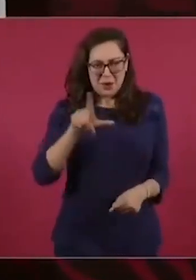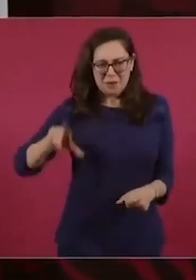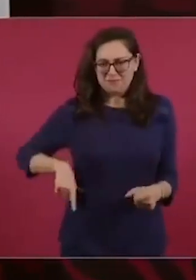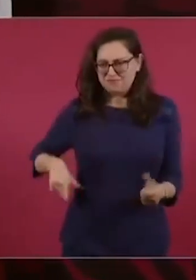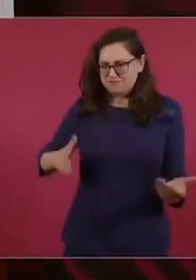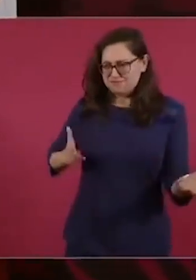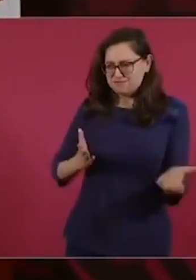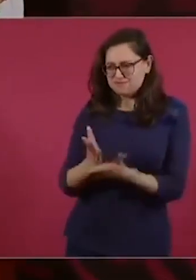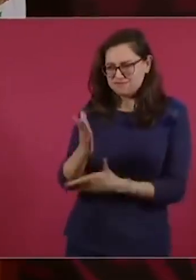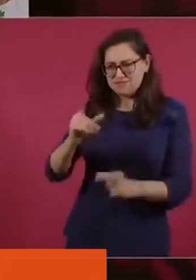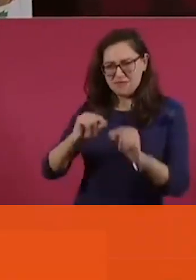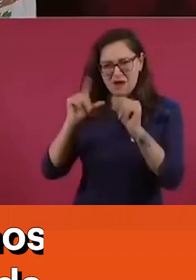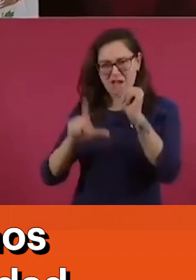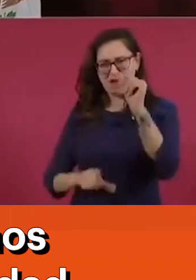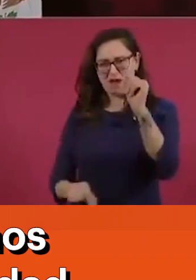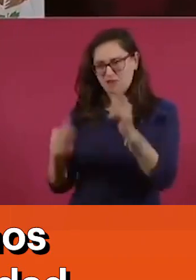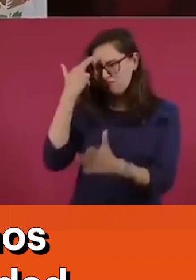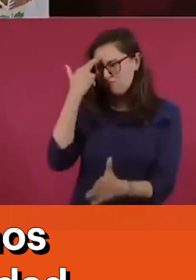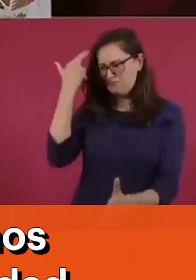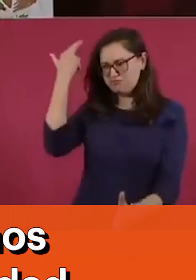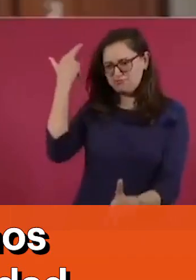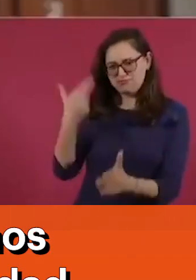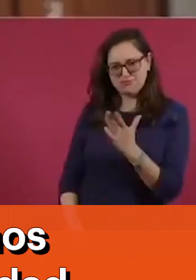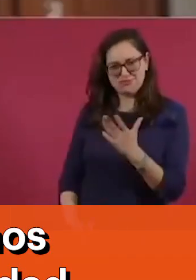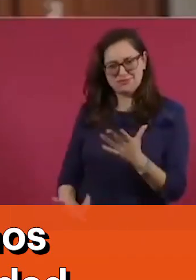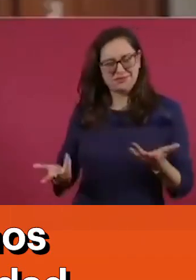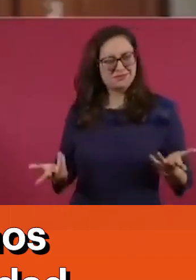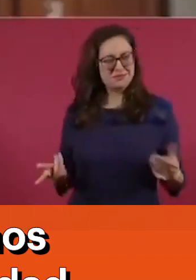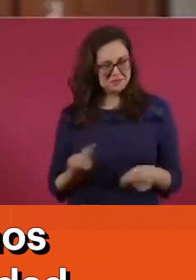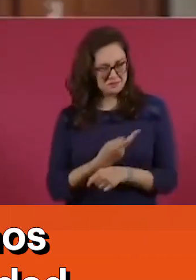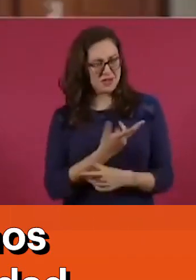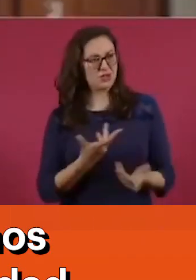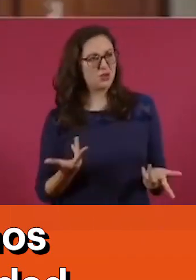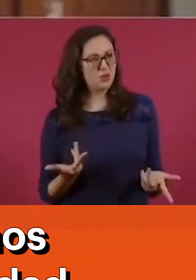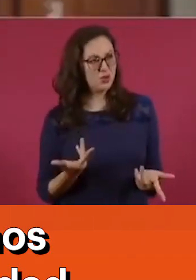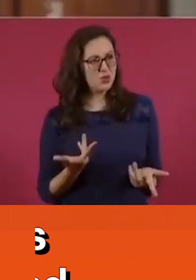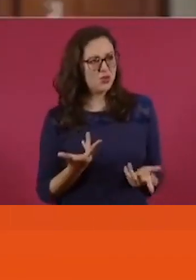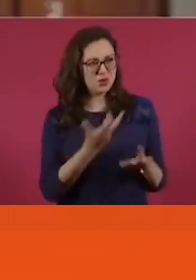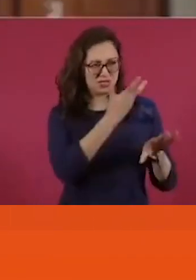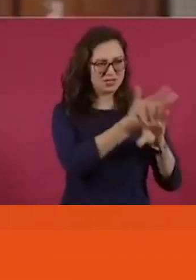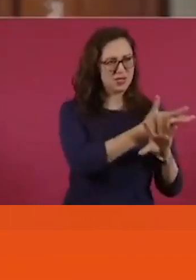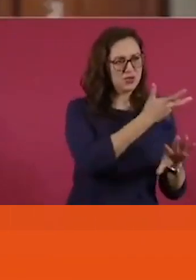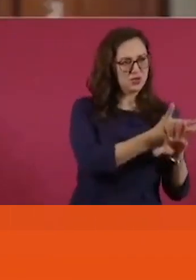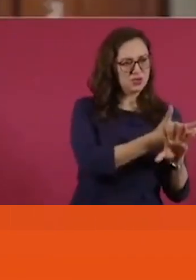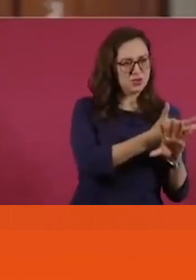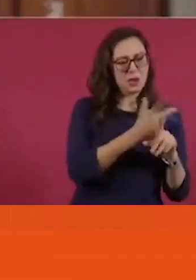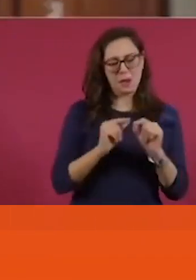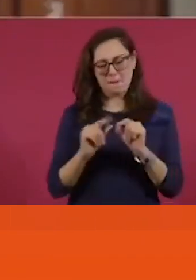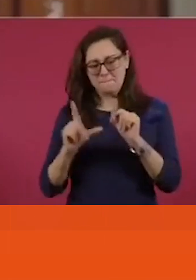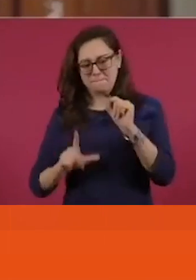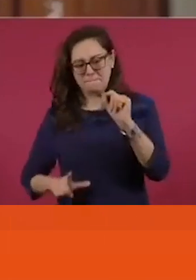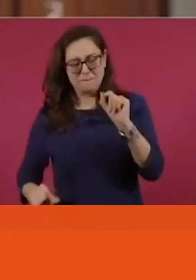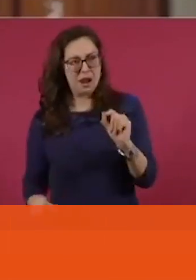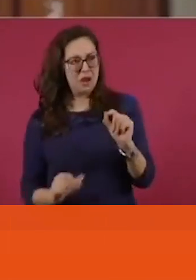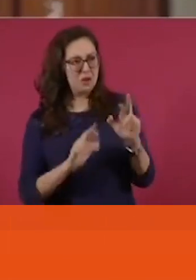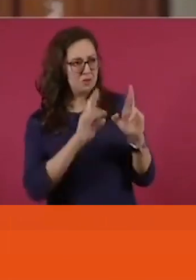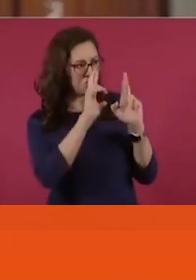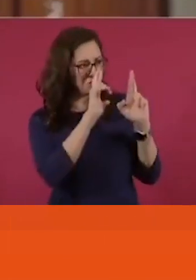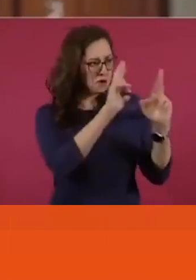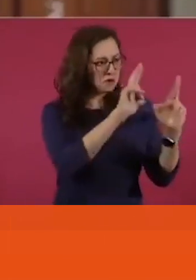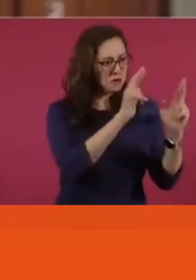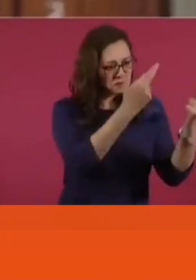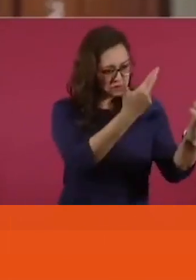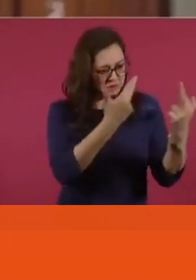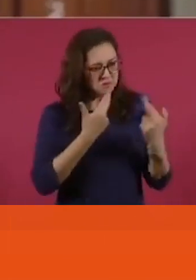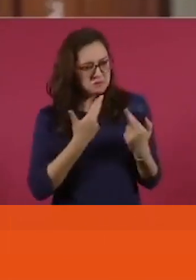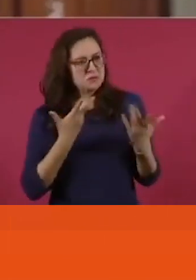y contrario a las relaciones de respeto a nuestras soberanías que tanto usted